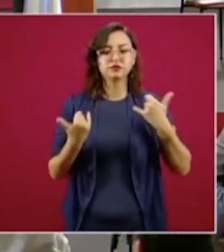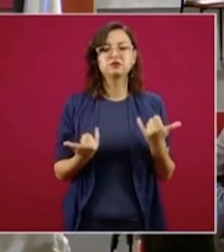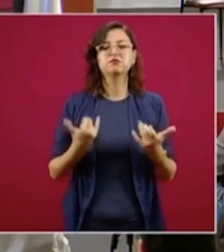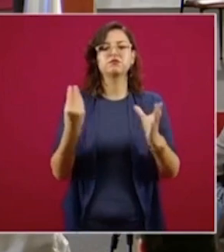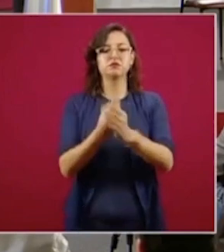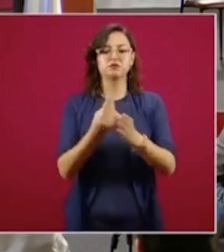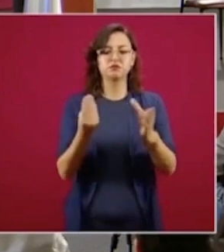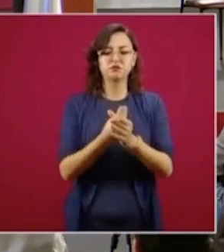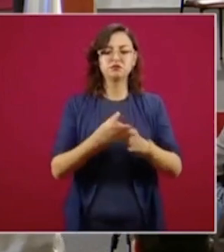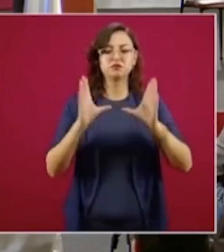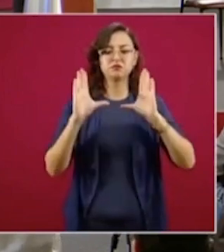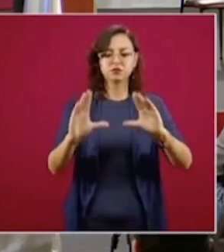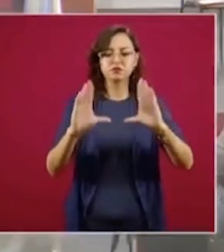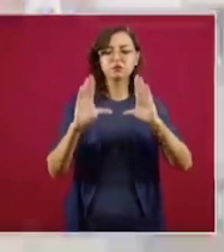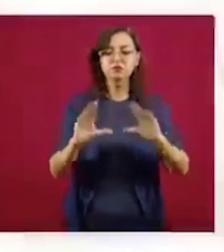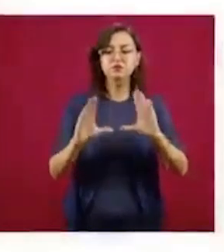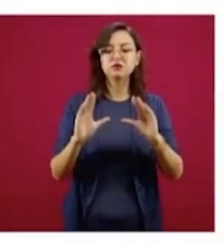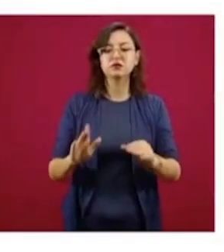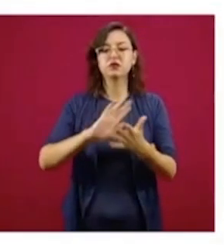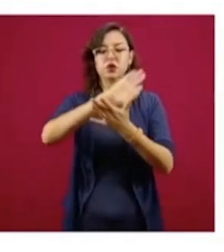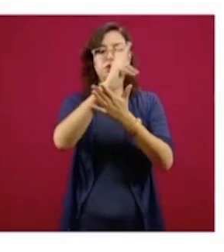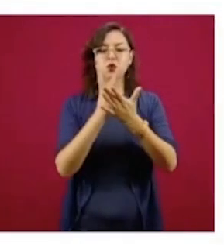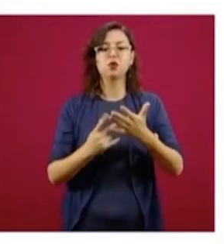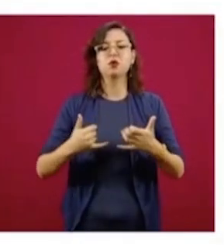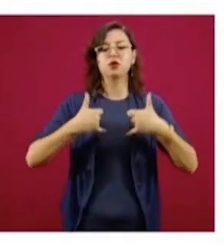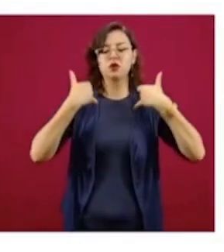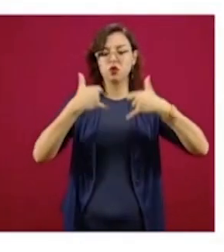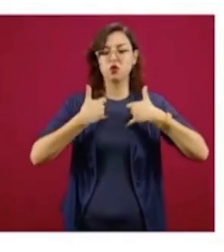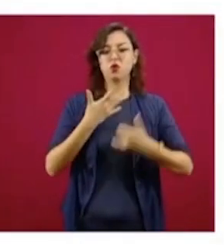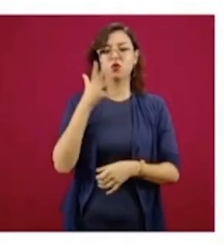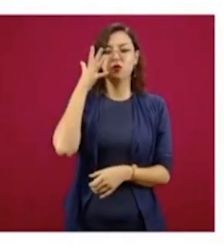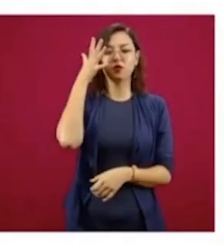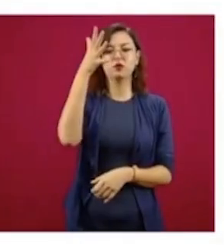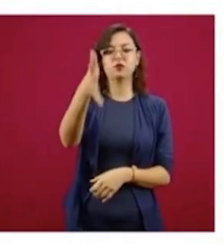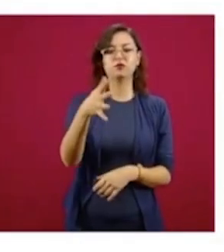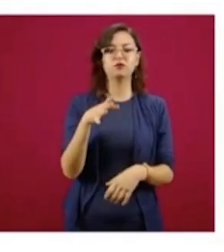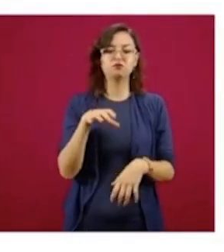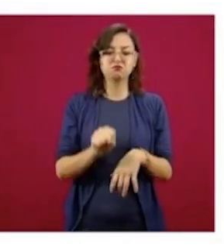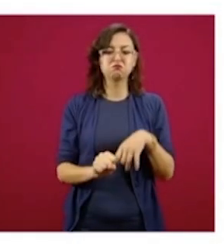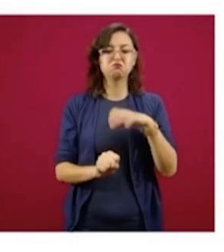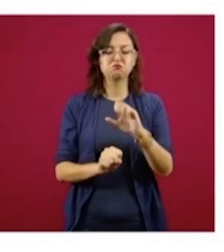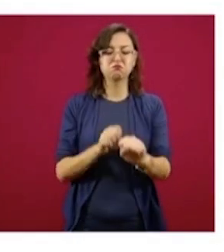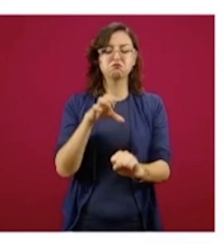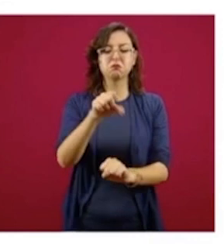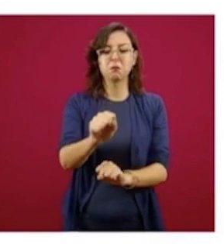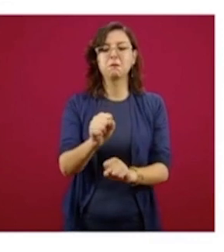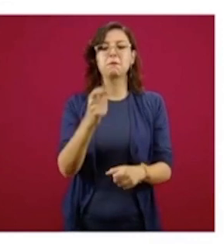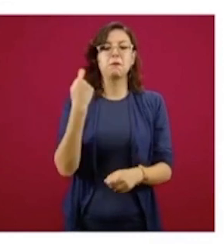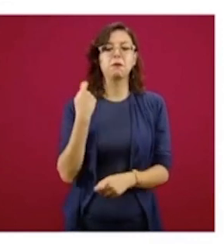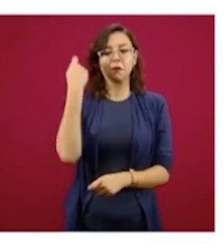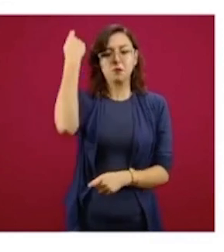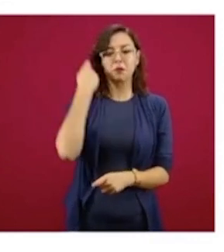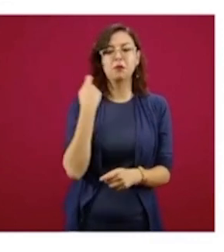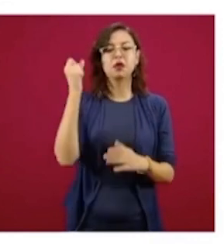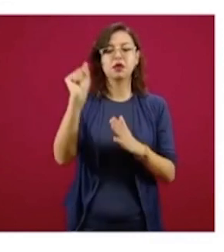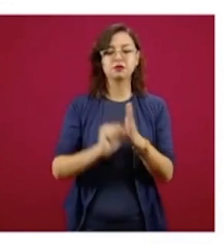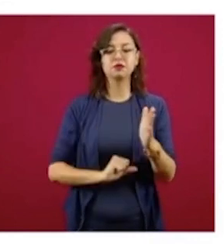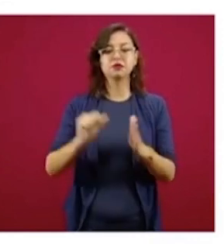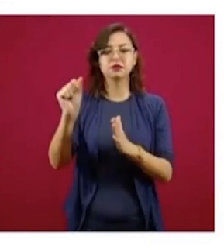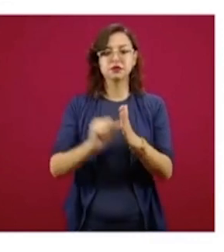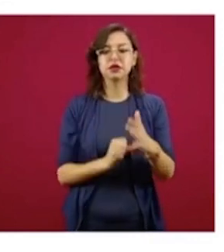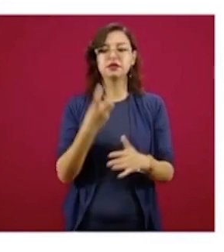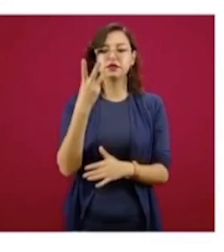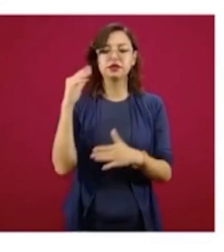capacitación laboral a través del programa Jóvenes Construyendo el Futuro, recibiendo una beca mensual de tres mil